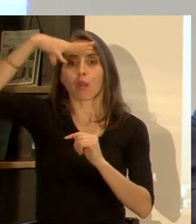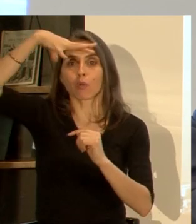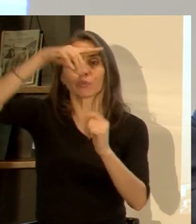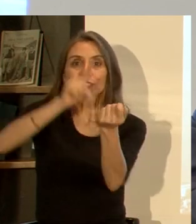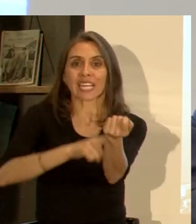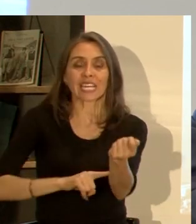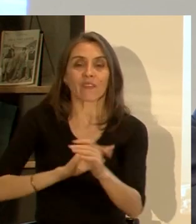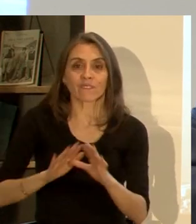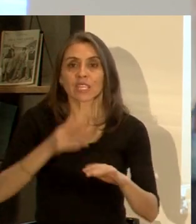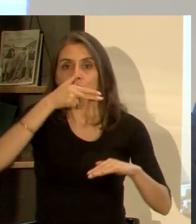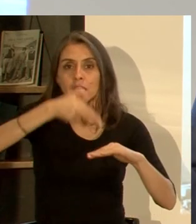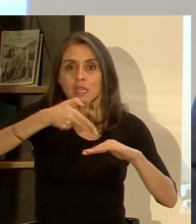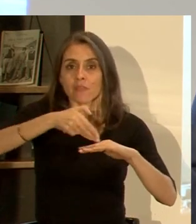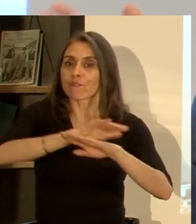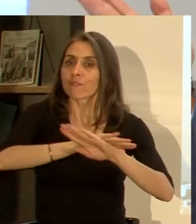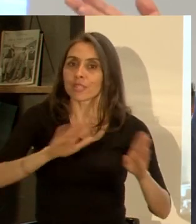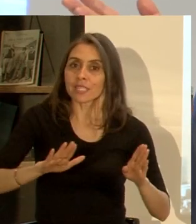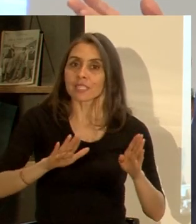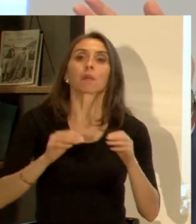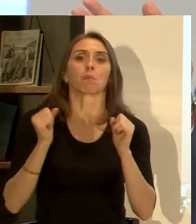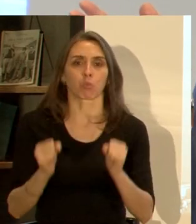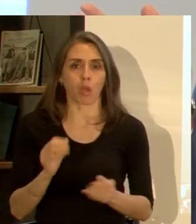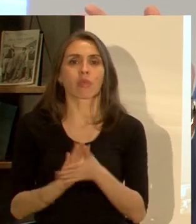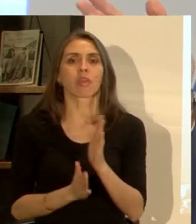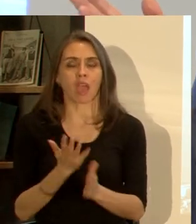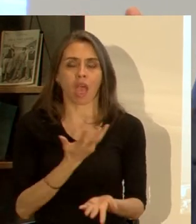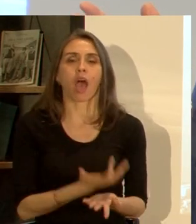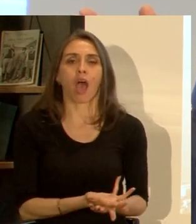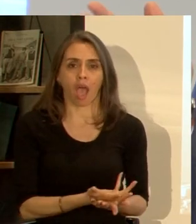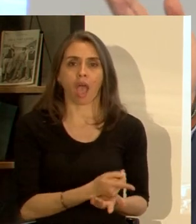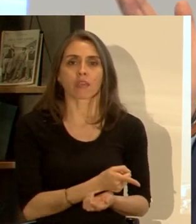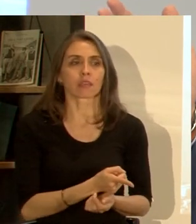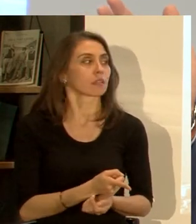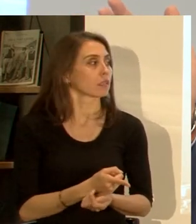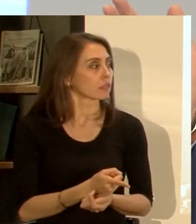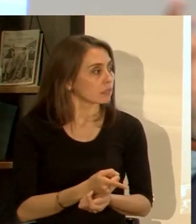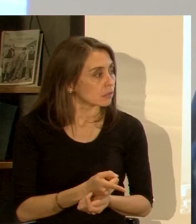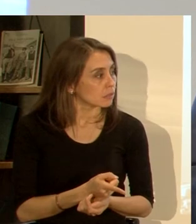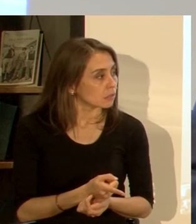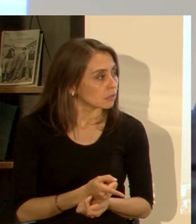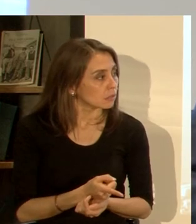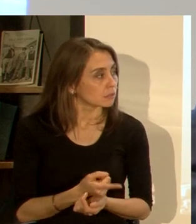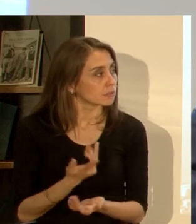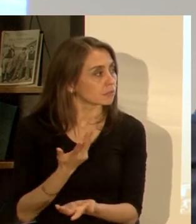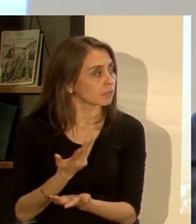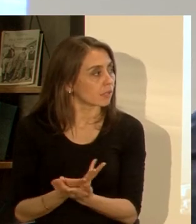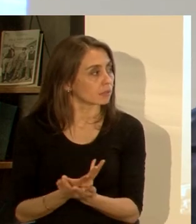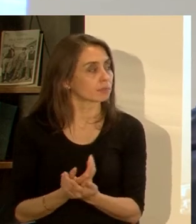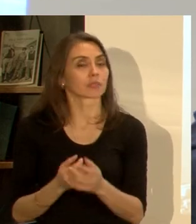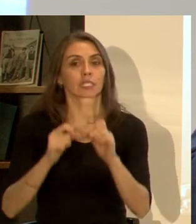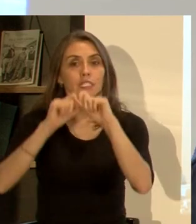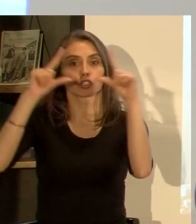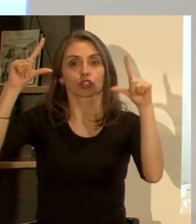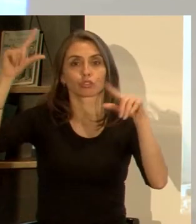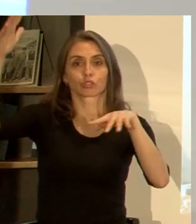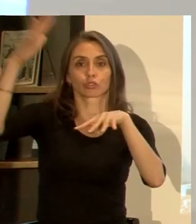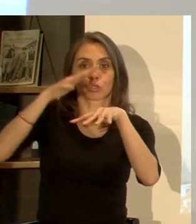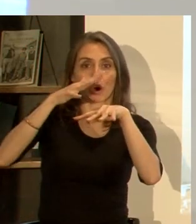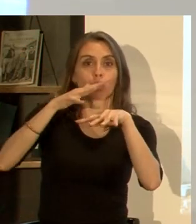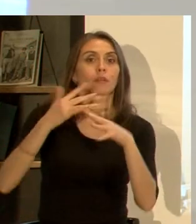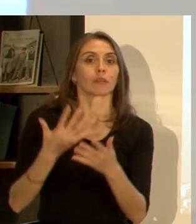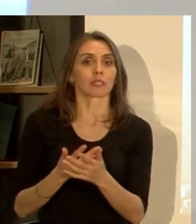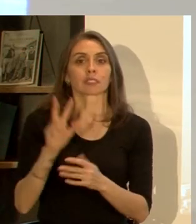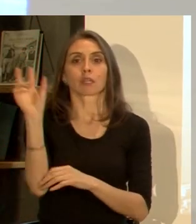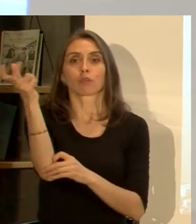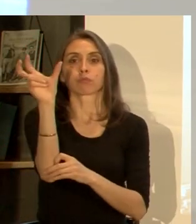se puede hacer aceleradamente y están los recursos disponibles está el viento y está el sol perfecto alguien tiene